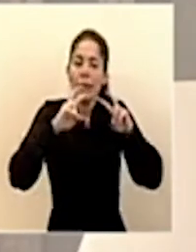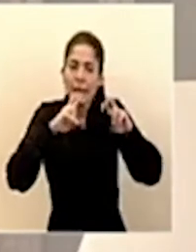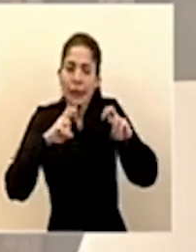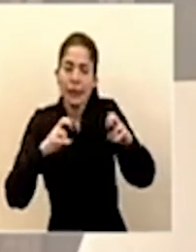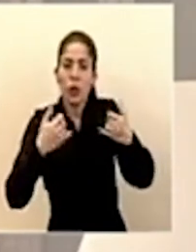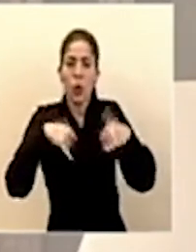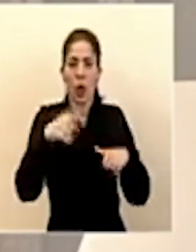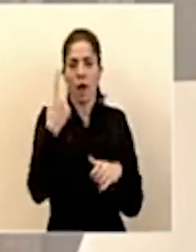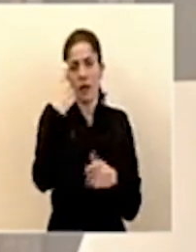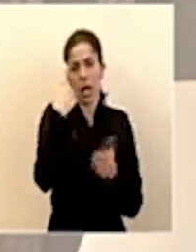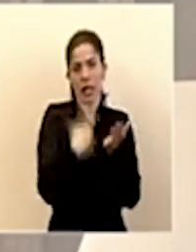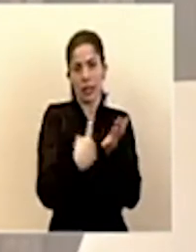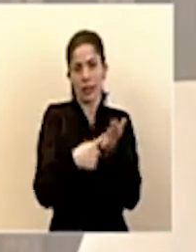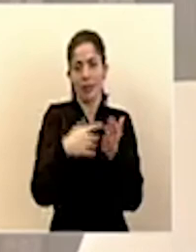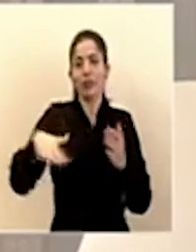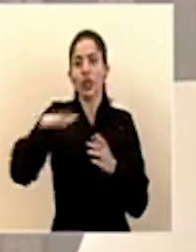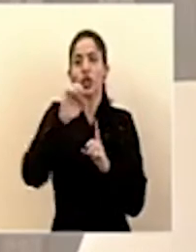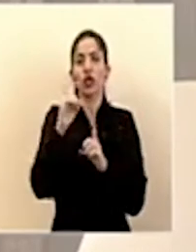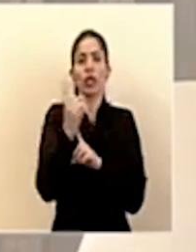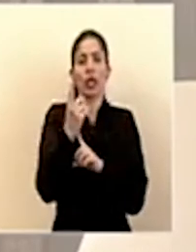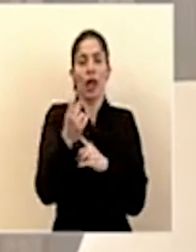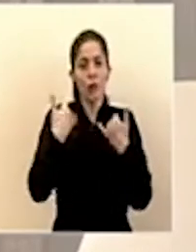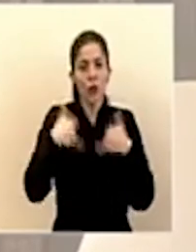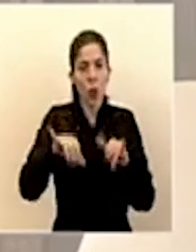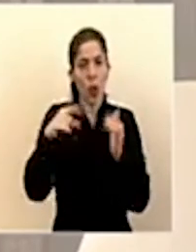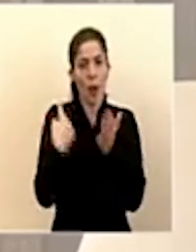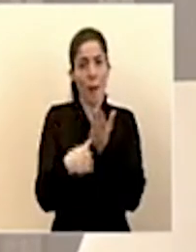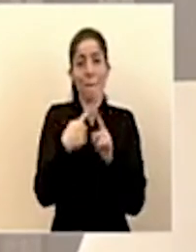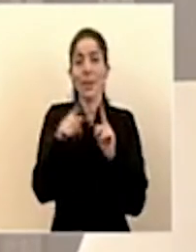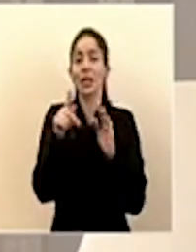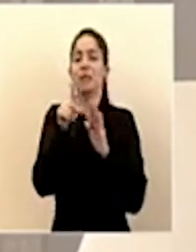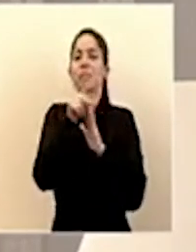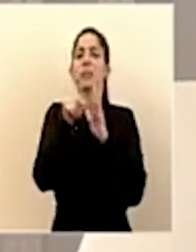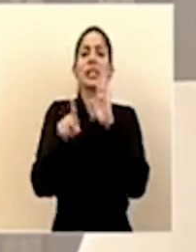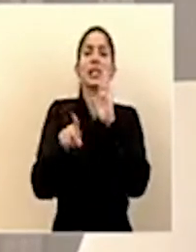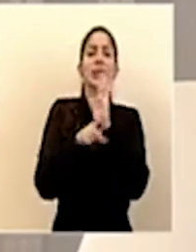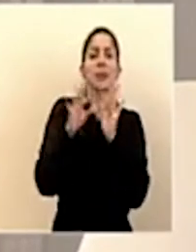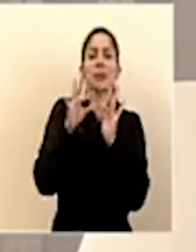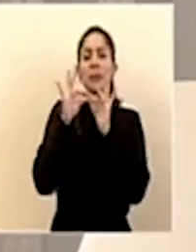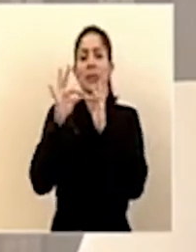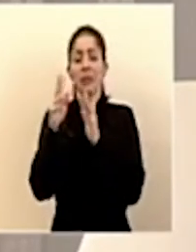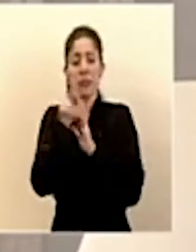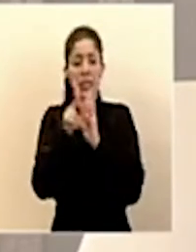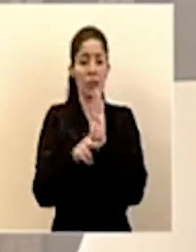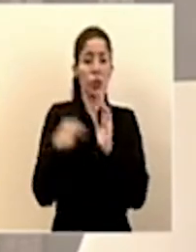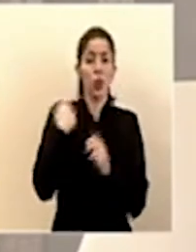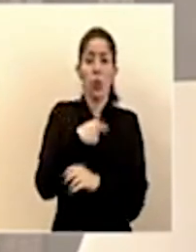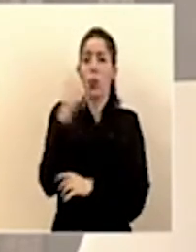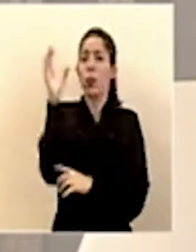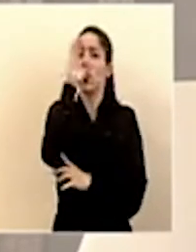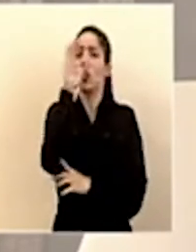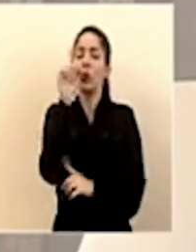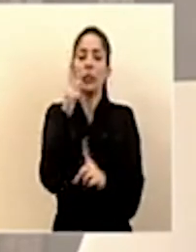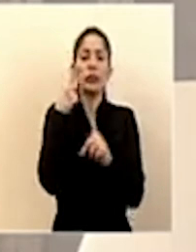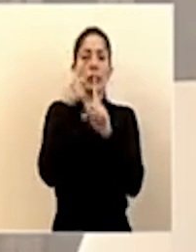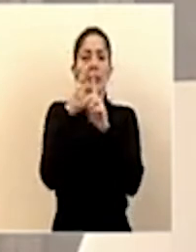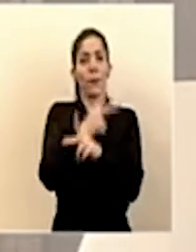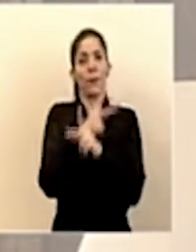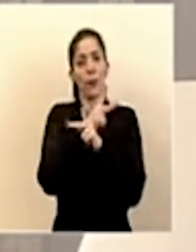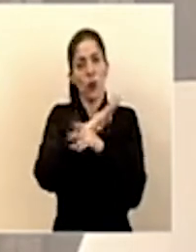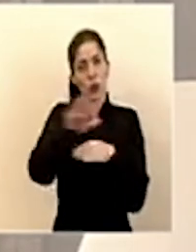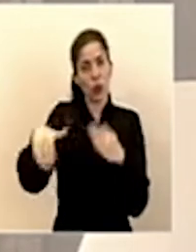discutir como sociedad pero el principio que rige el principio que buscamos es protegernos